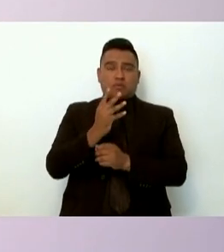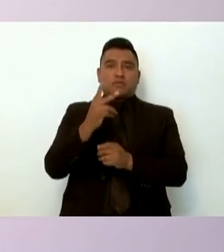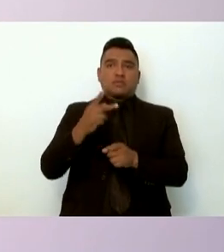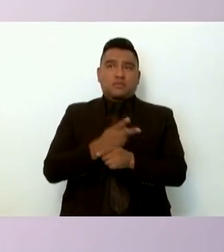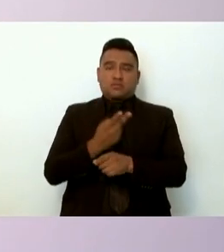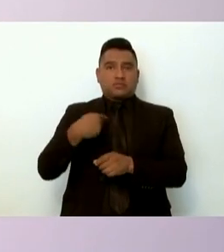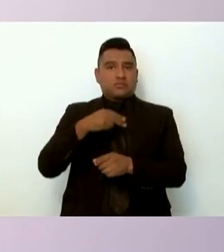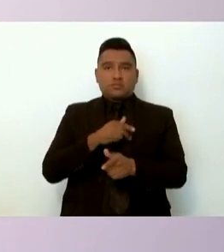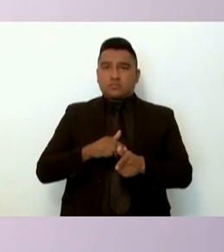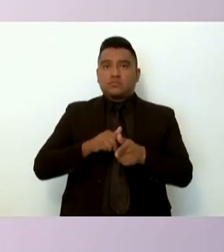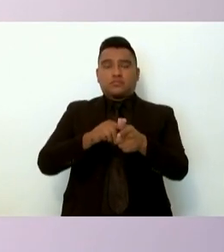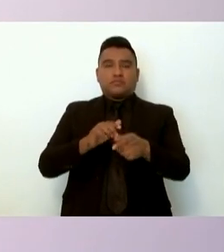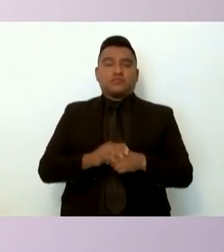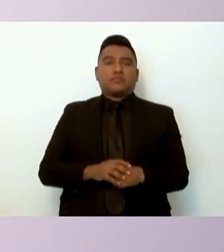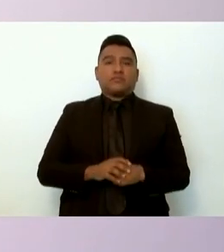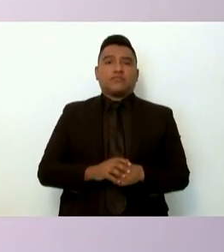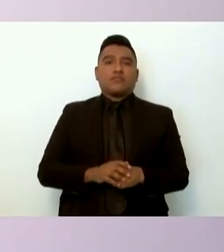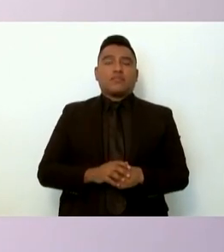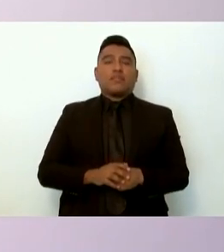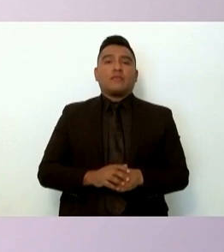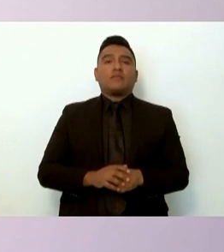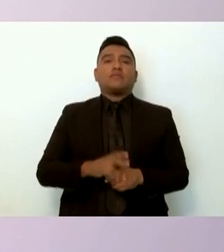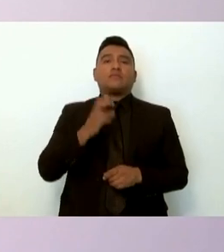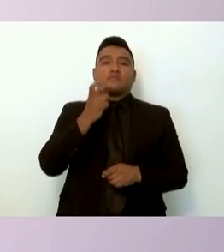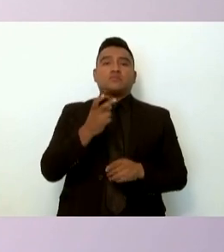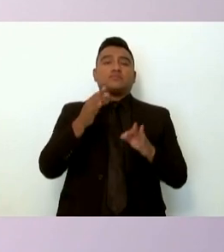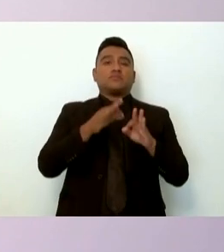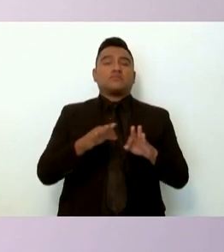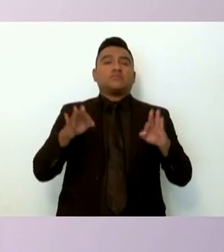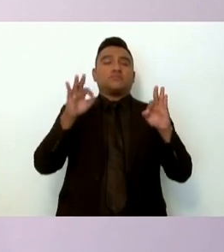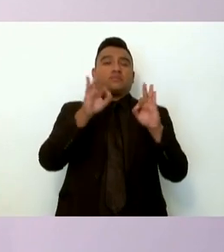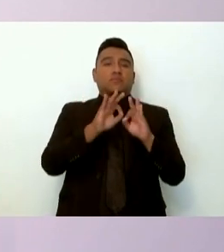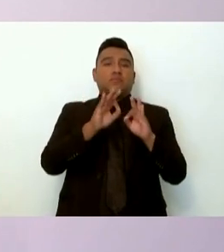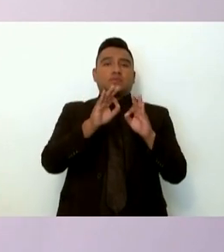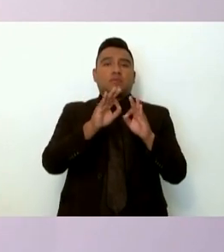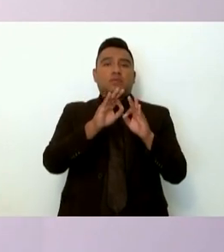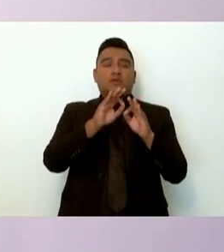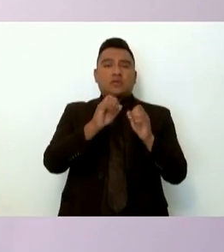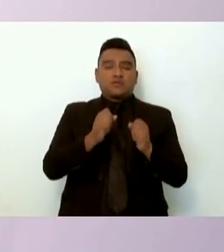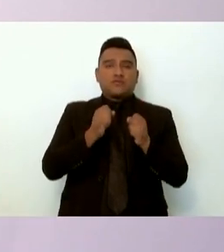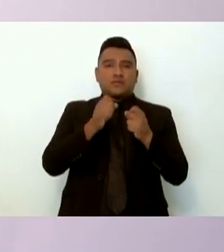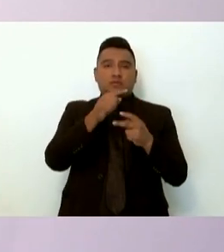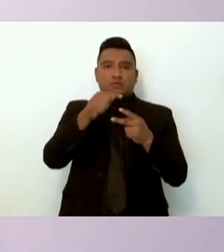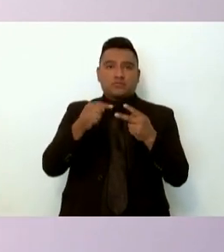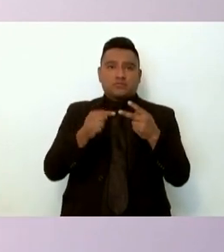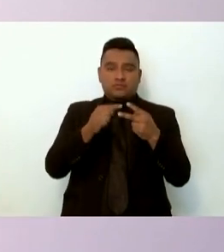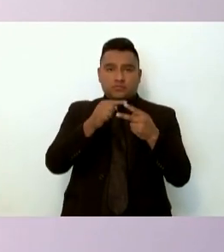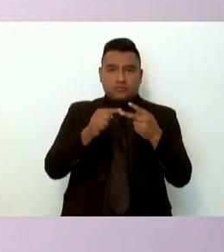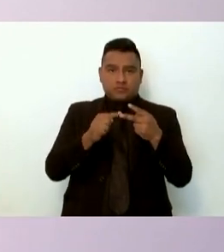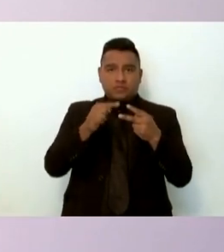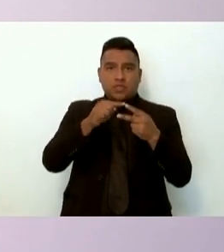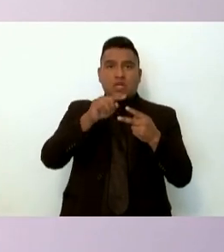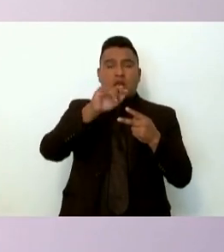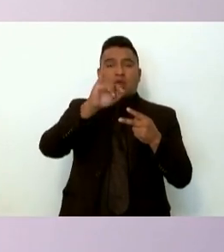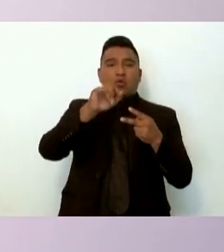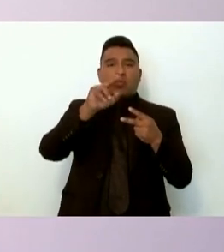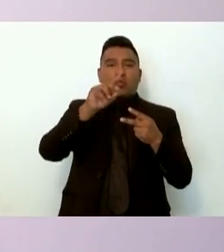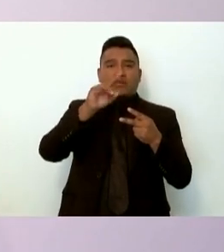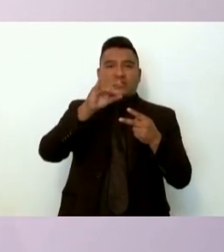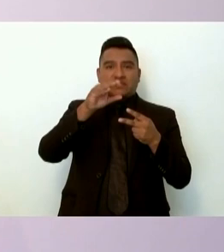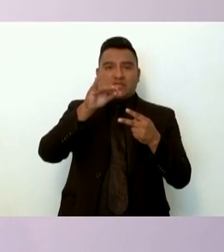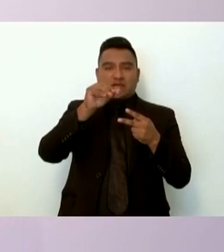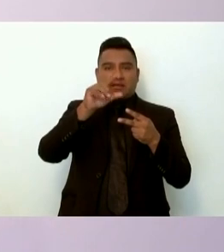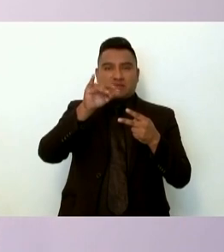a tener que reforzar pues los dos ejes fundamentales de nuestro trabajo la judicialización y la búsqueda